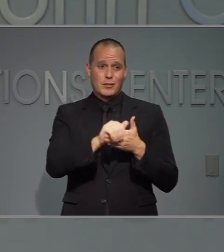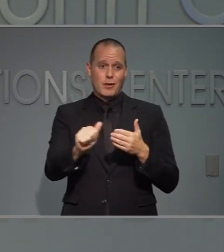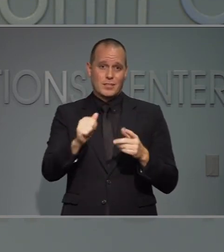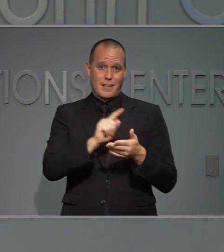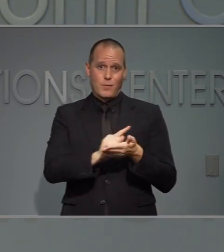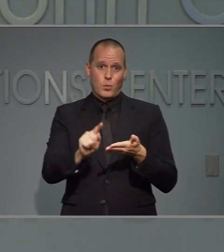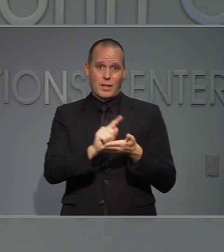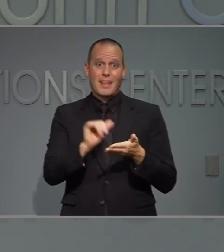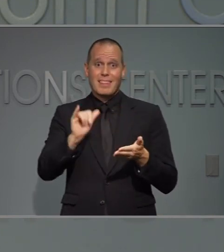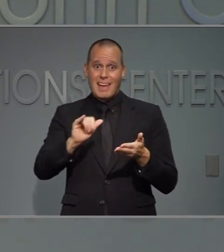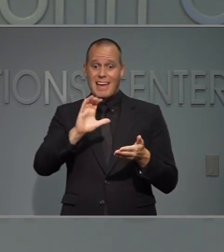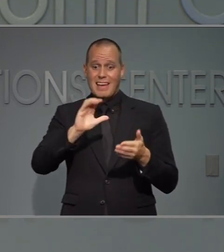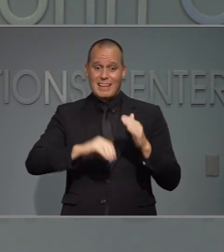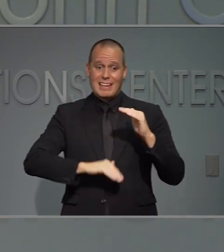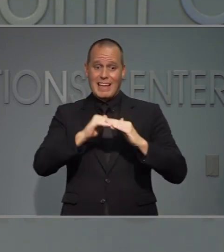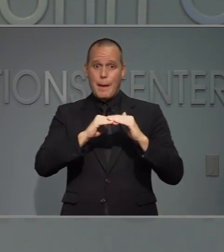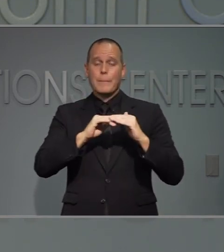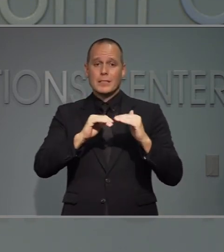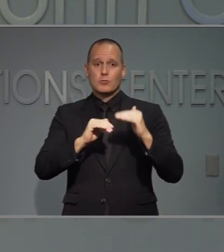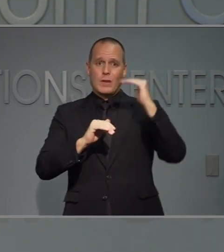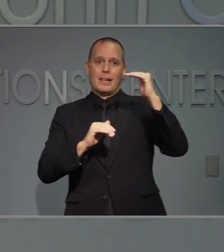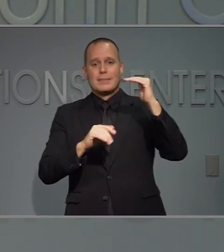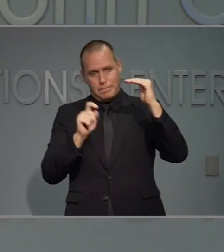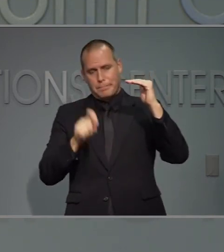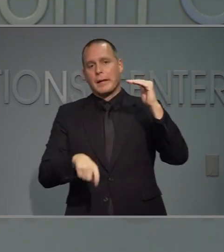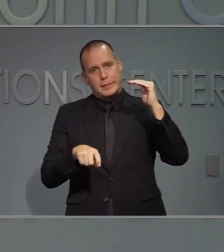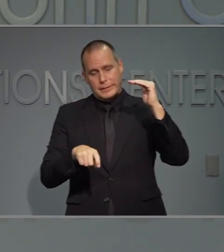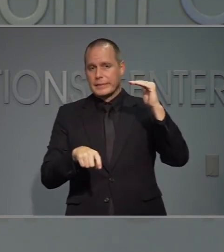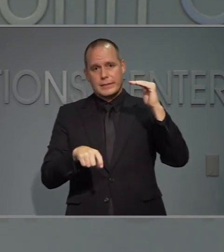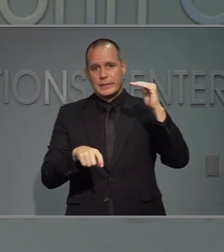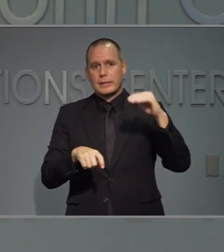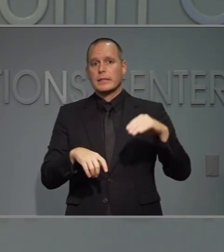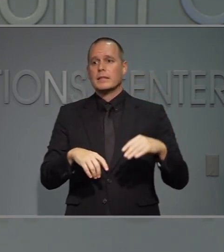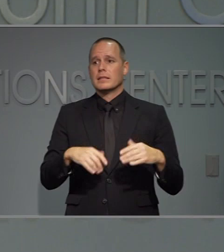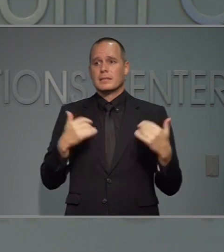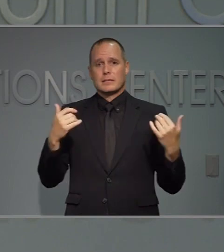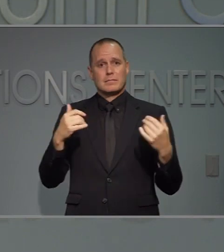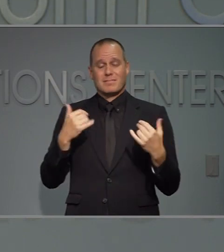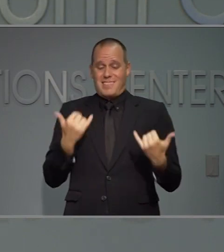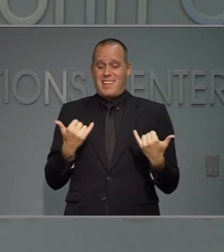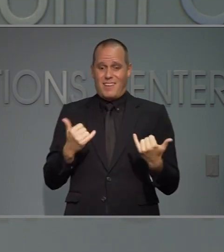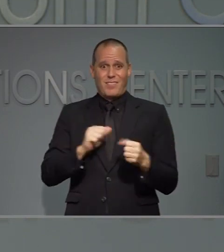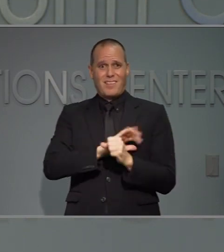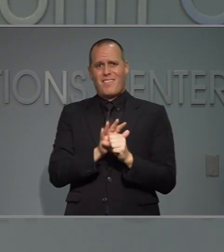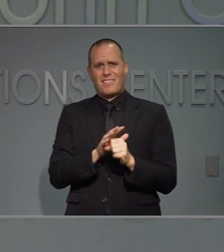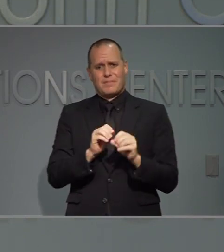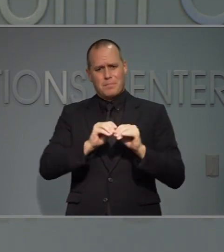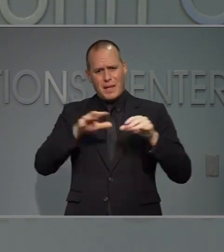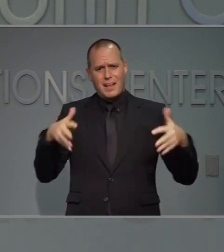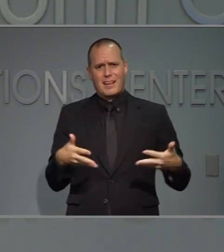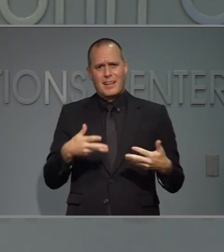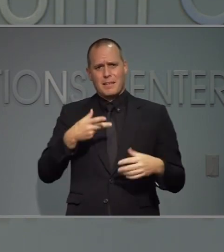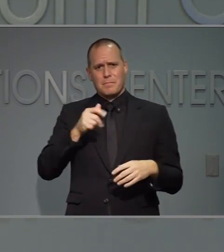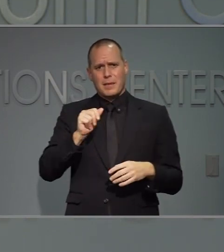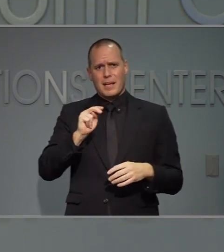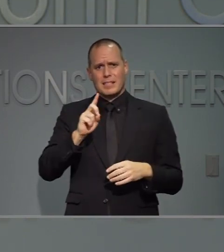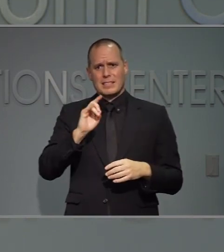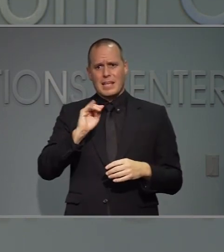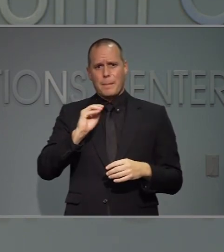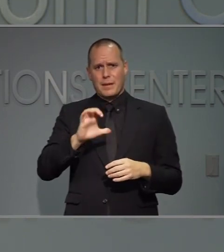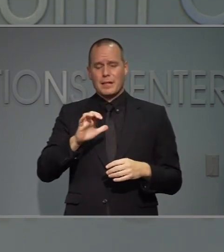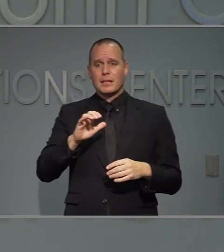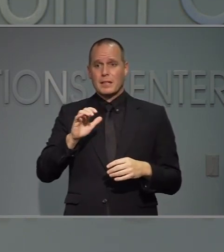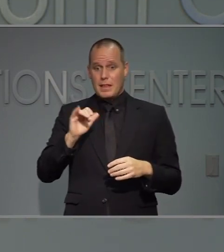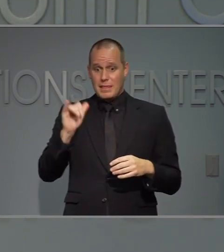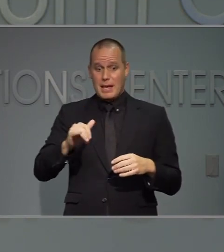dólares por. El límite se tiene que aumentar ese tope, sobre todo en este temporada de pandemia se tiene que ampliar